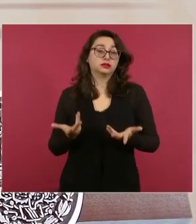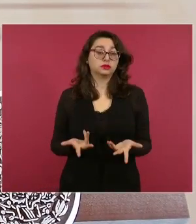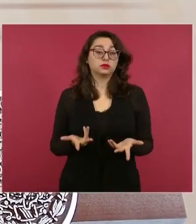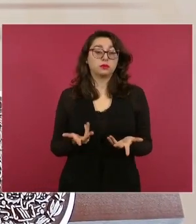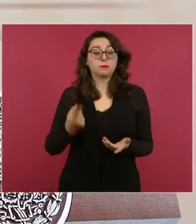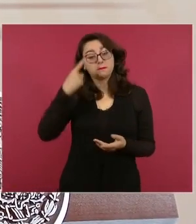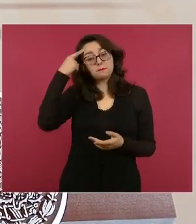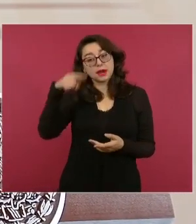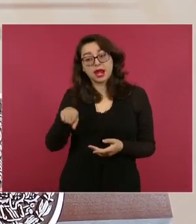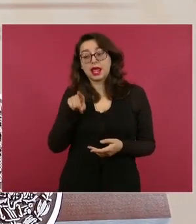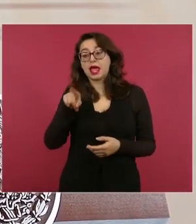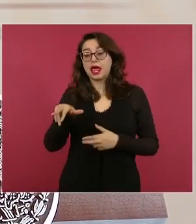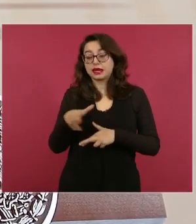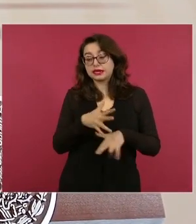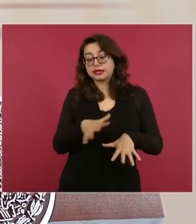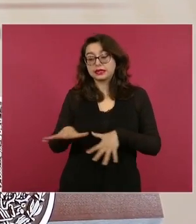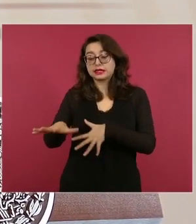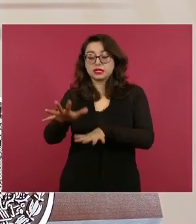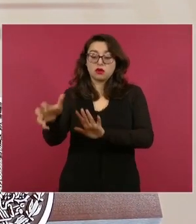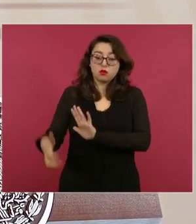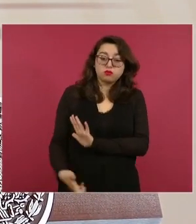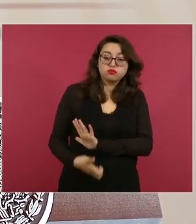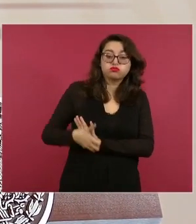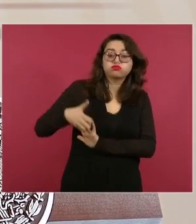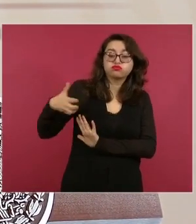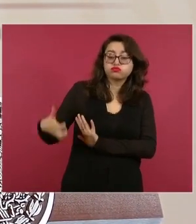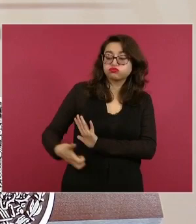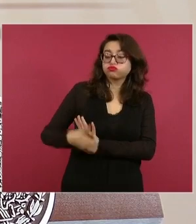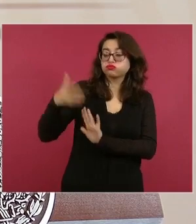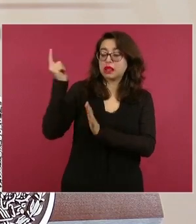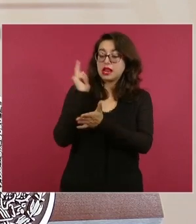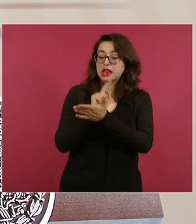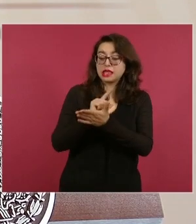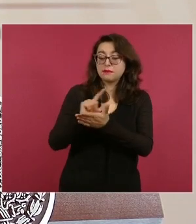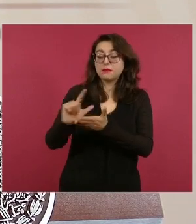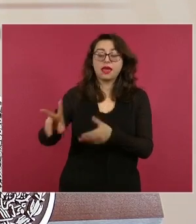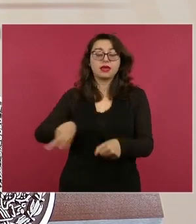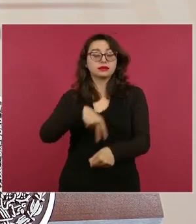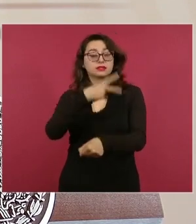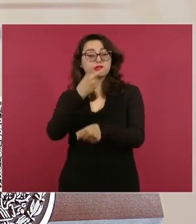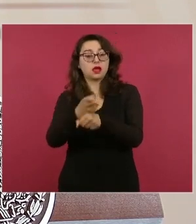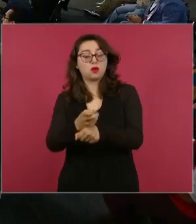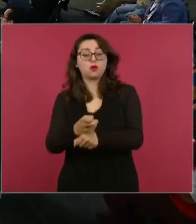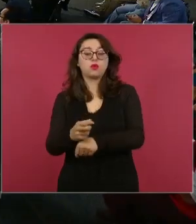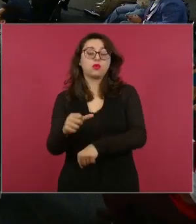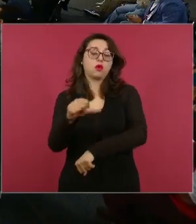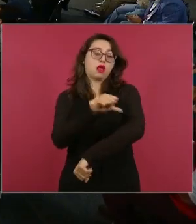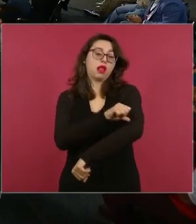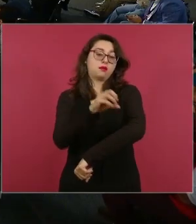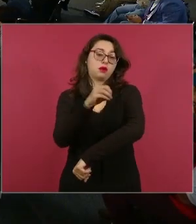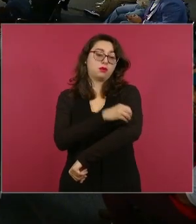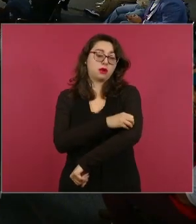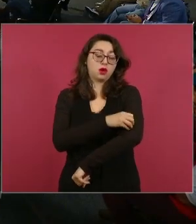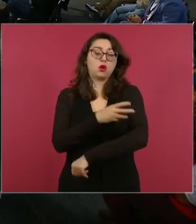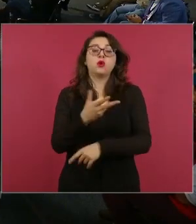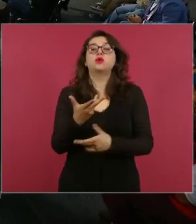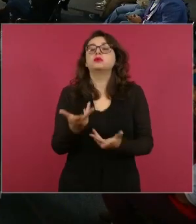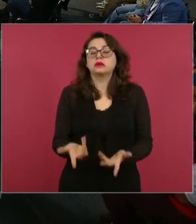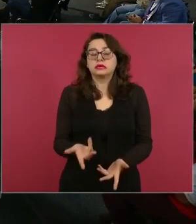Draga y luego el presidente Obregón y así